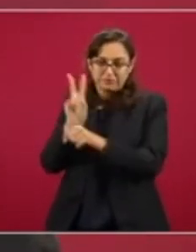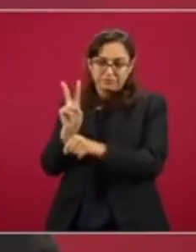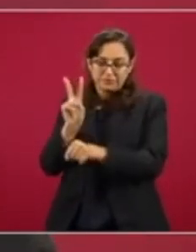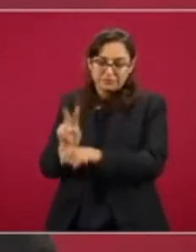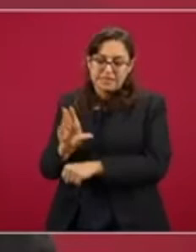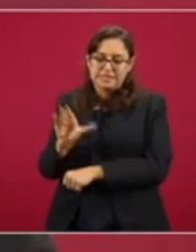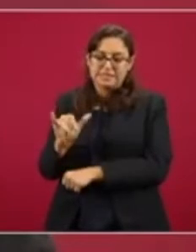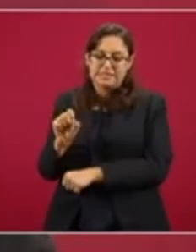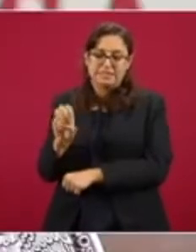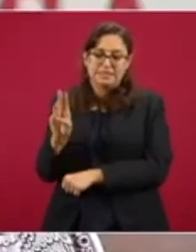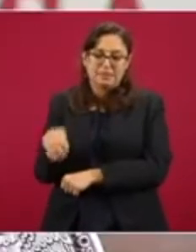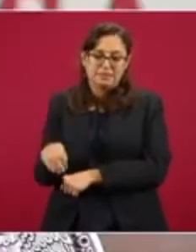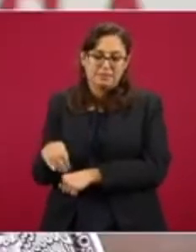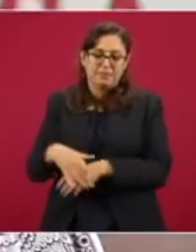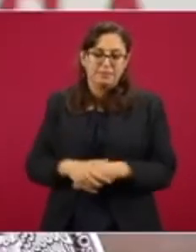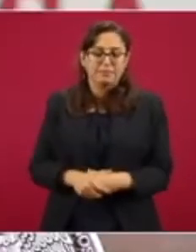CISEN.